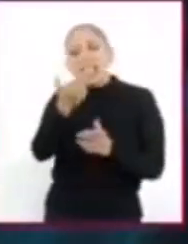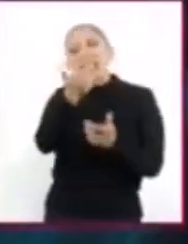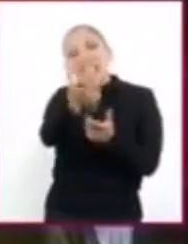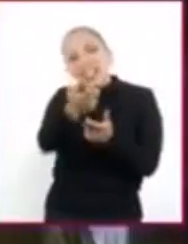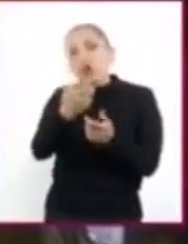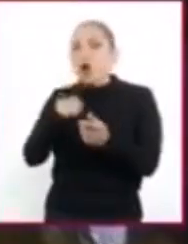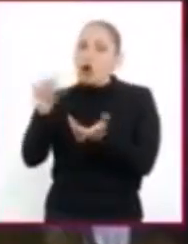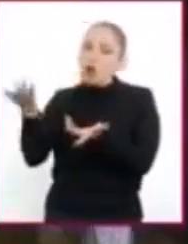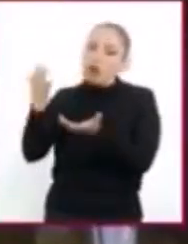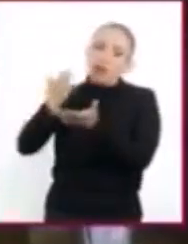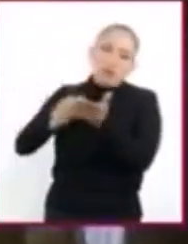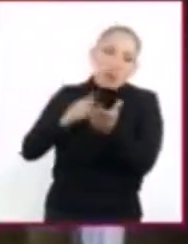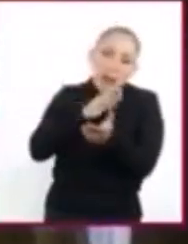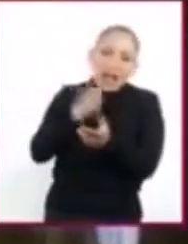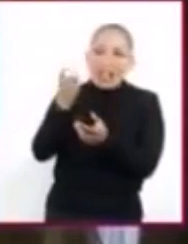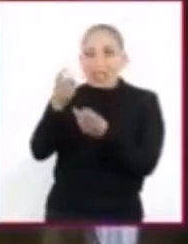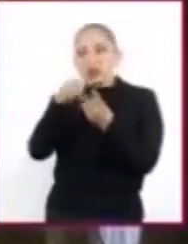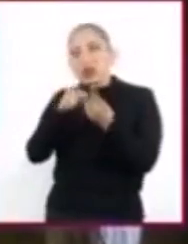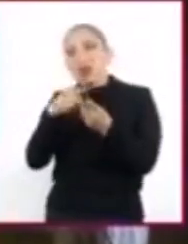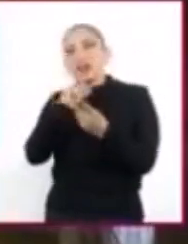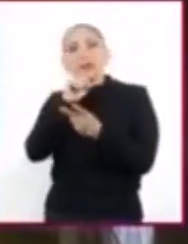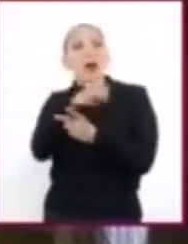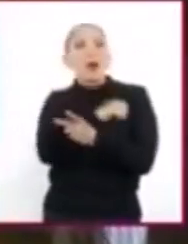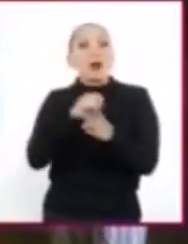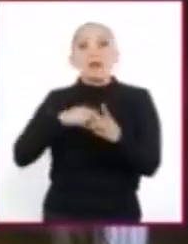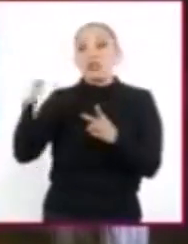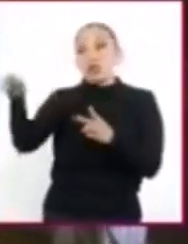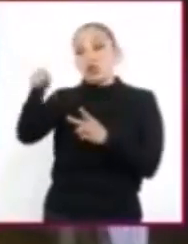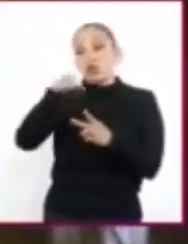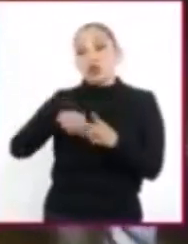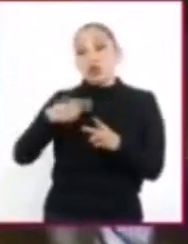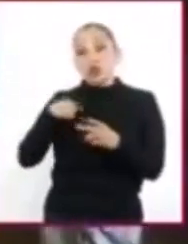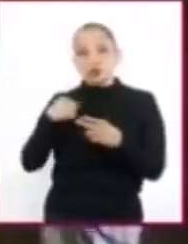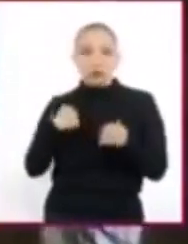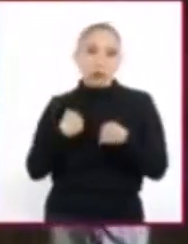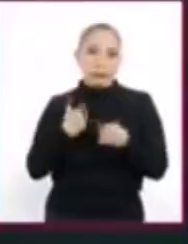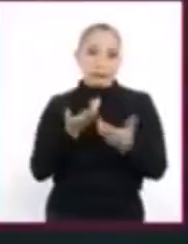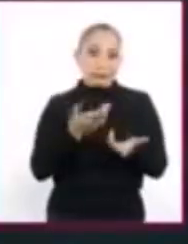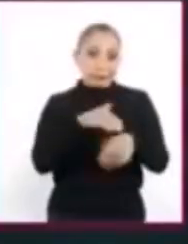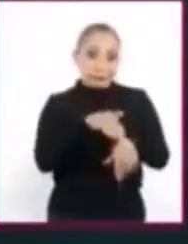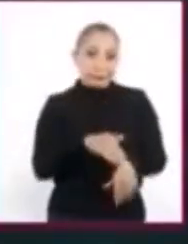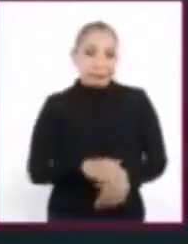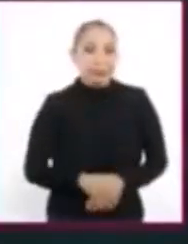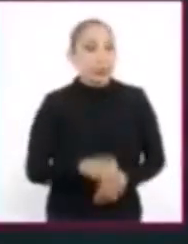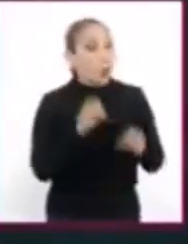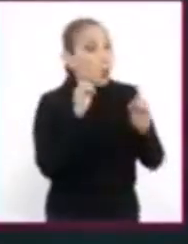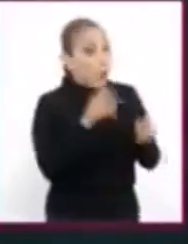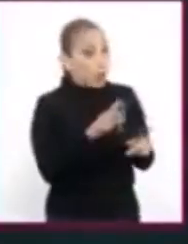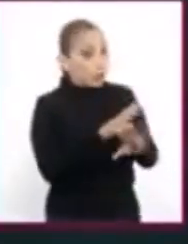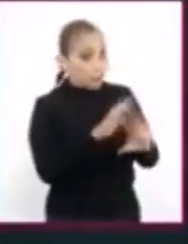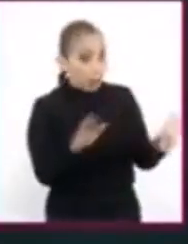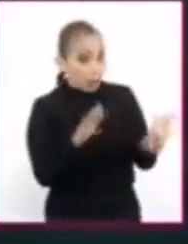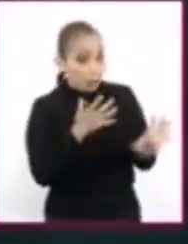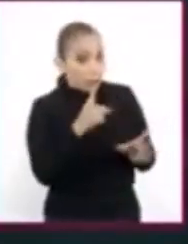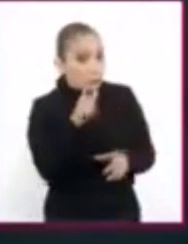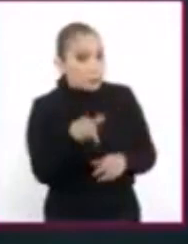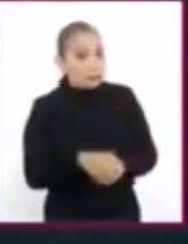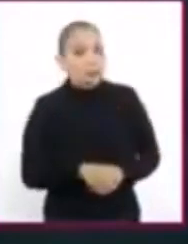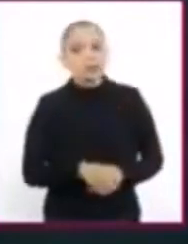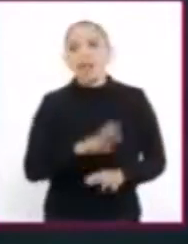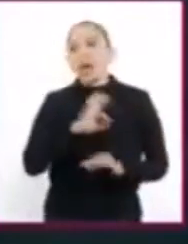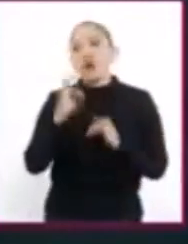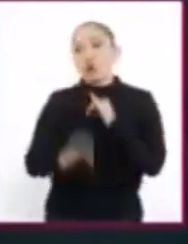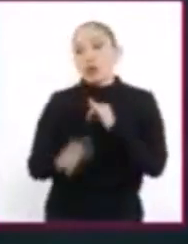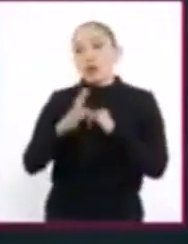desventajas, riesgos, así como los compromisos que debemos de cumplir tanto ellos como yo. Ok, ¿y luego qué pasó? Pues,